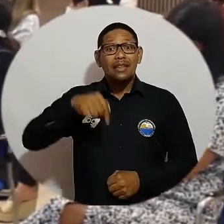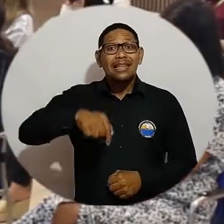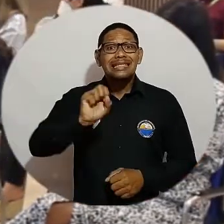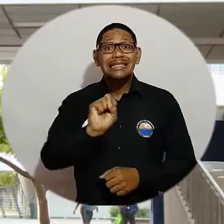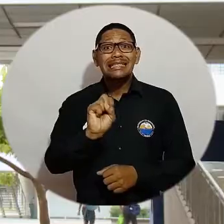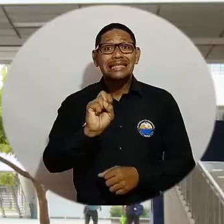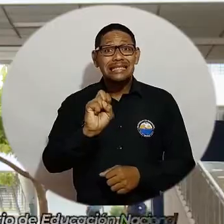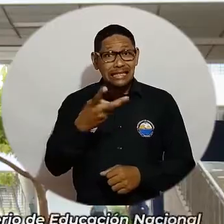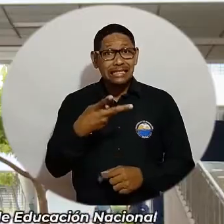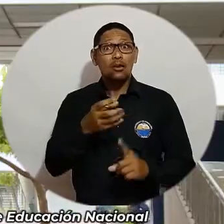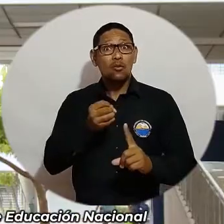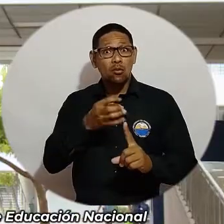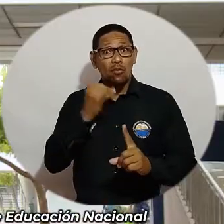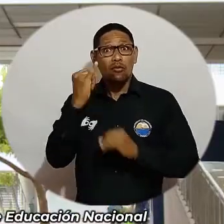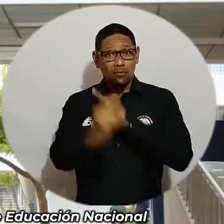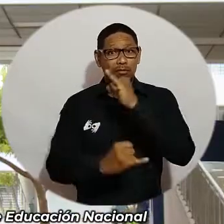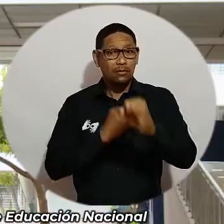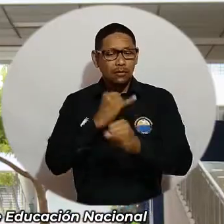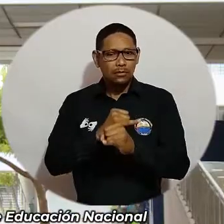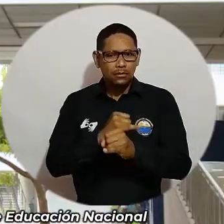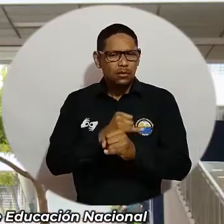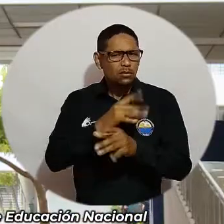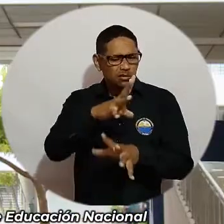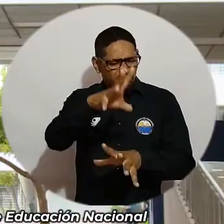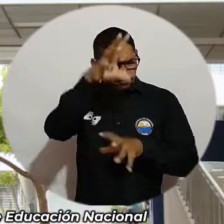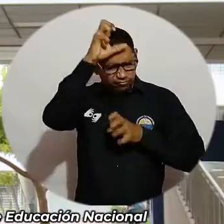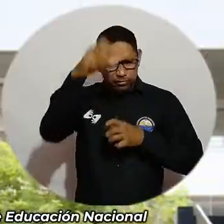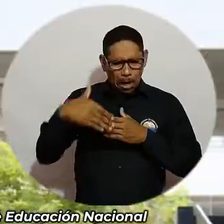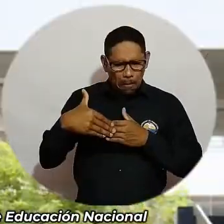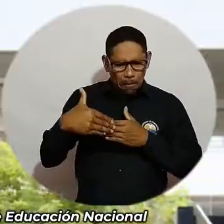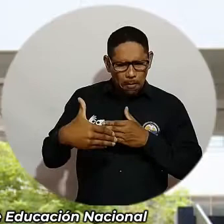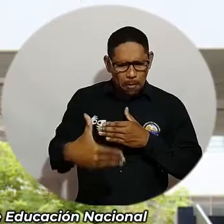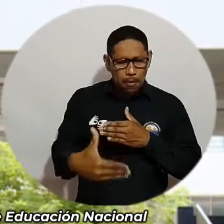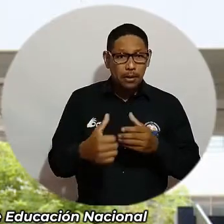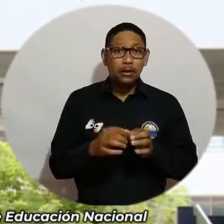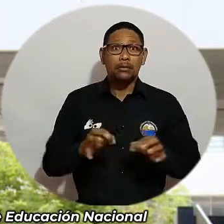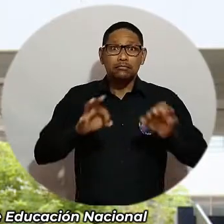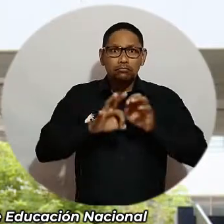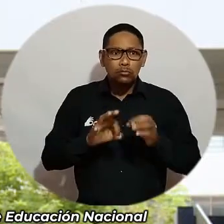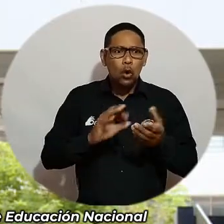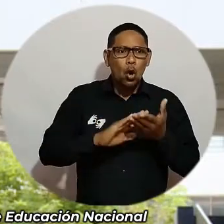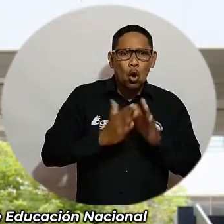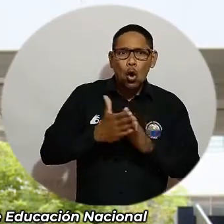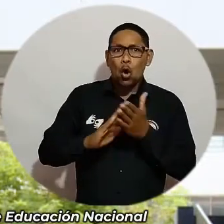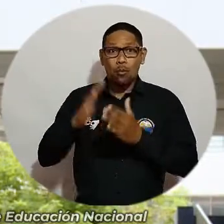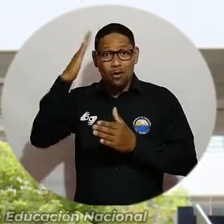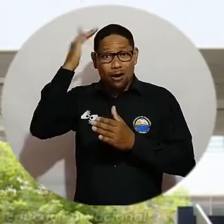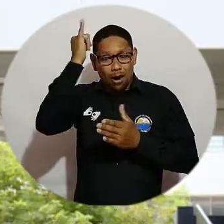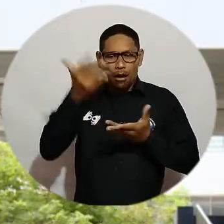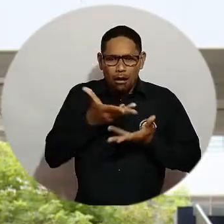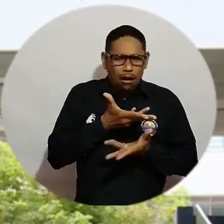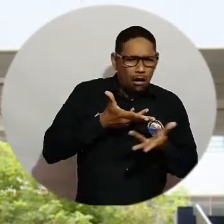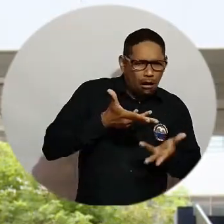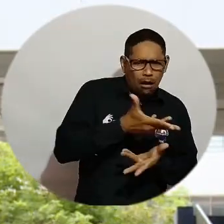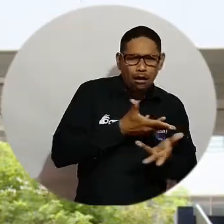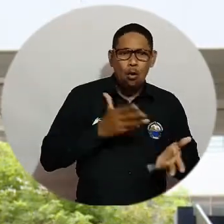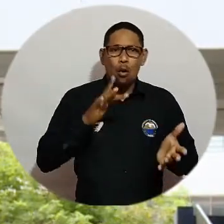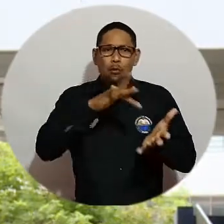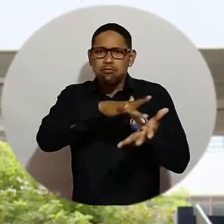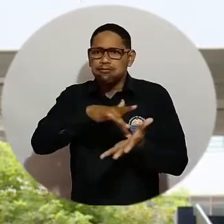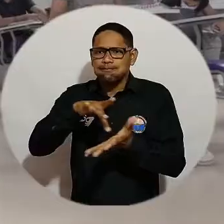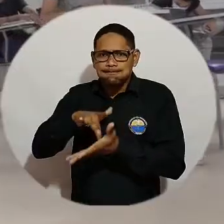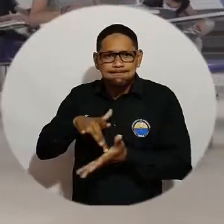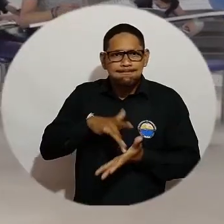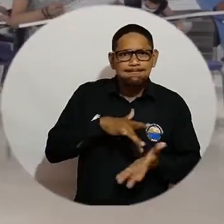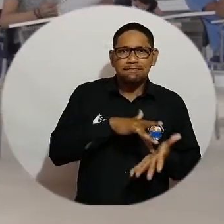segundo encuentro del Foro Internacional sobre Resultados de Aprendizaje. Valoramos mucho poder interactuar con las comunidades académicas y